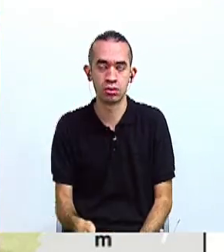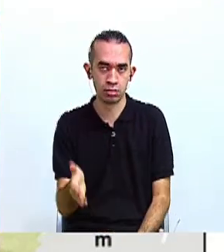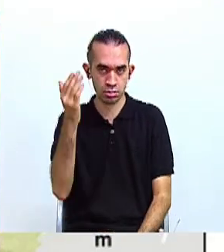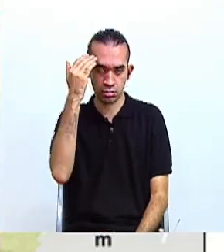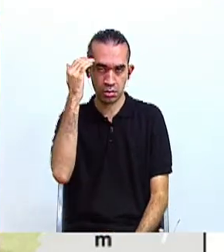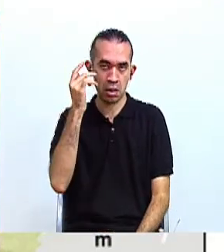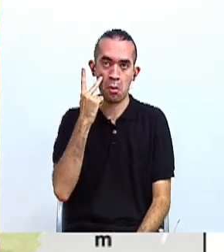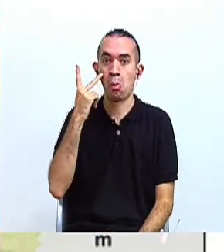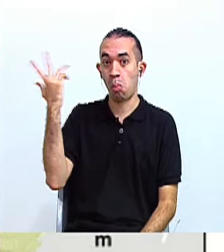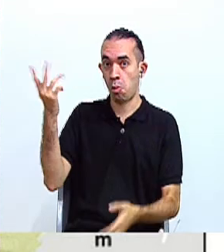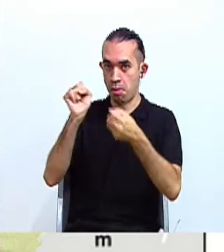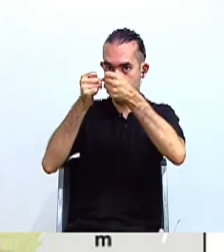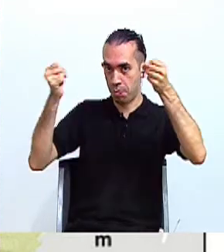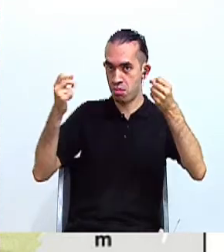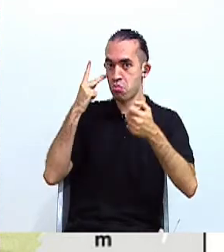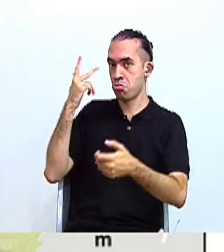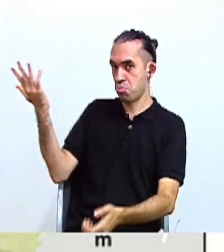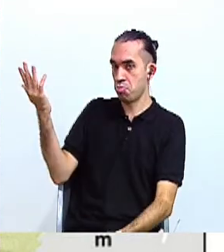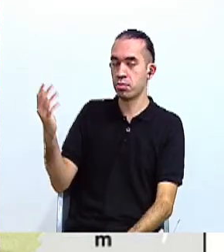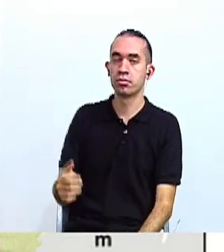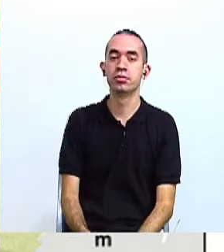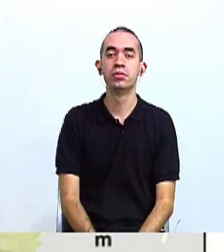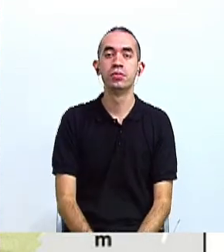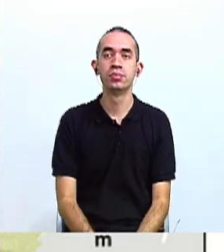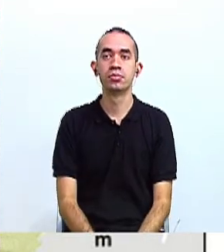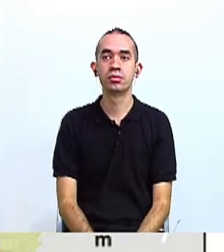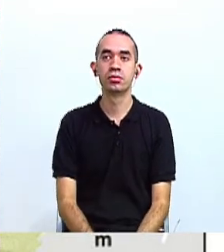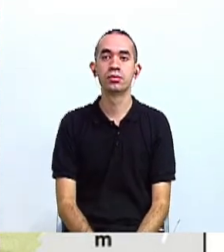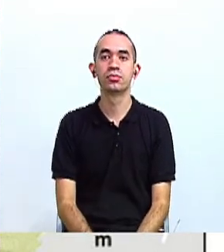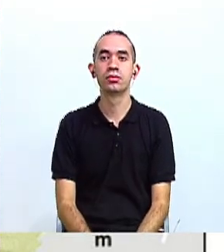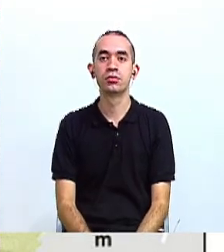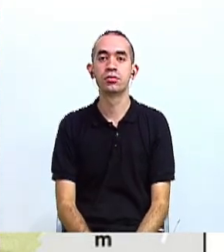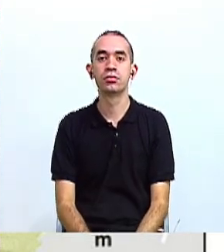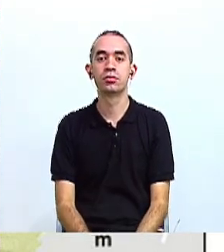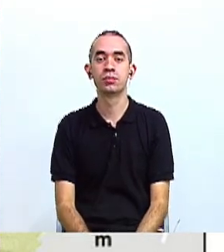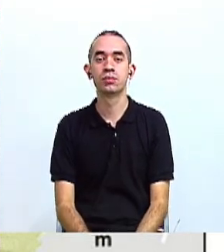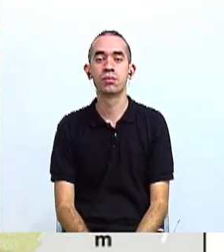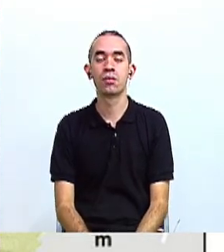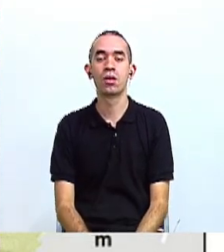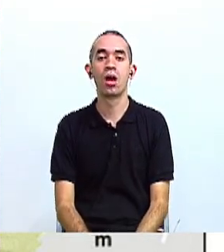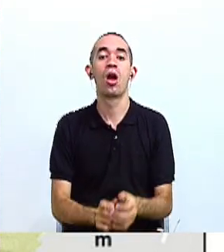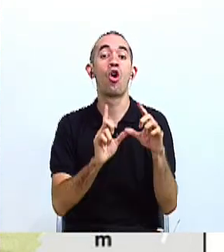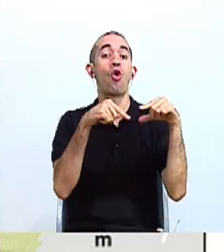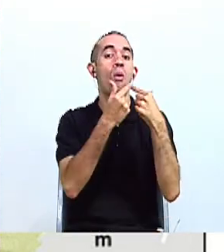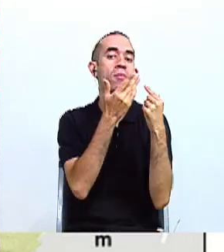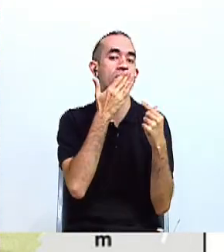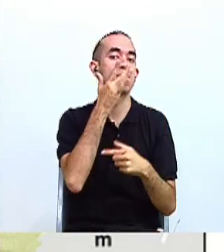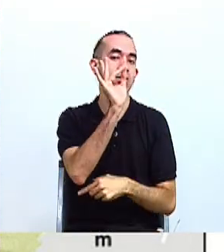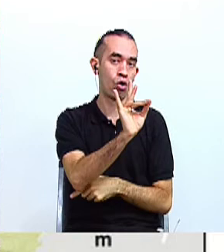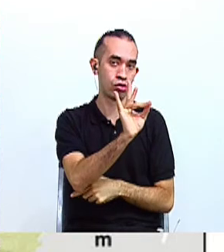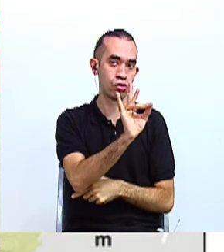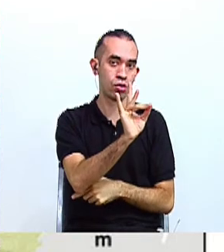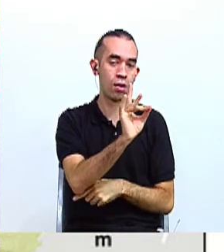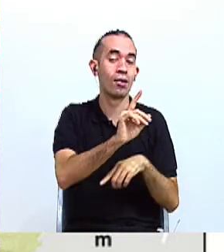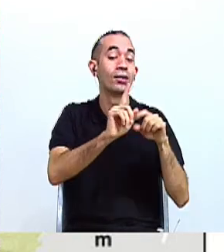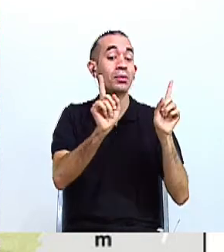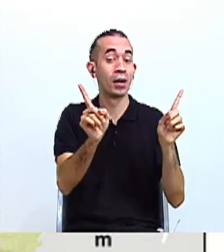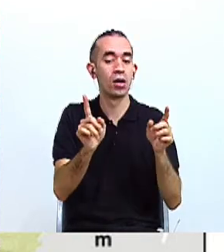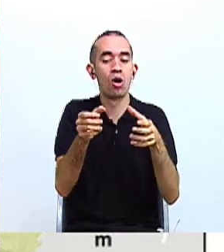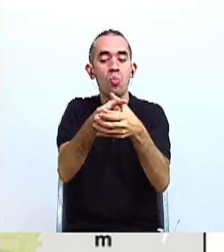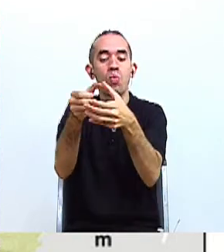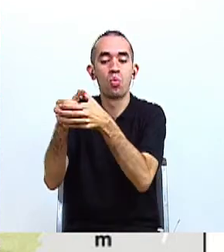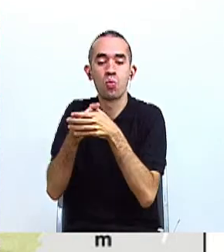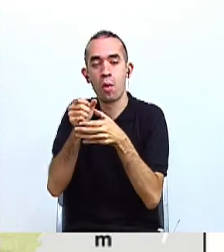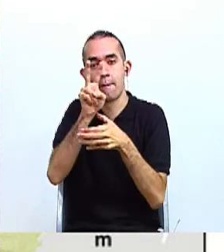podemos apreciar en estos mapas, se logran ubicar exactamente ocho grupos indígenas divididos en 24 reservas